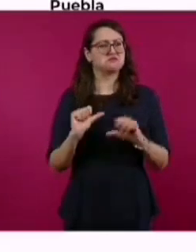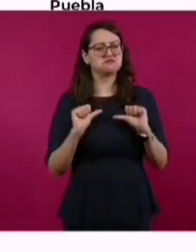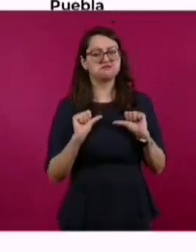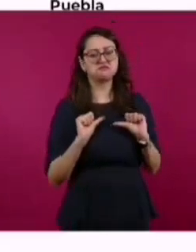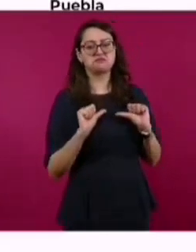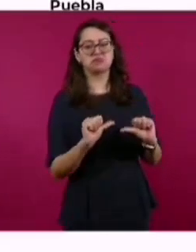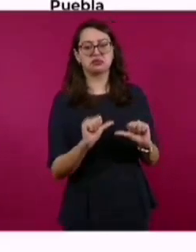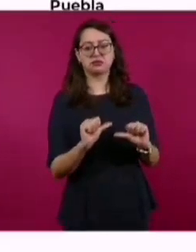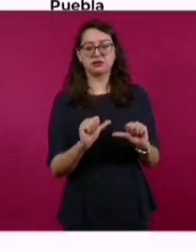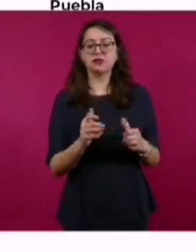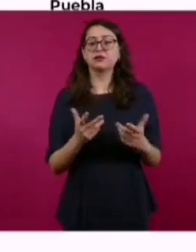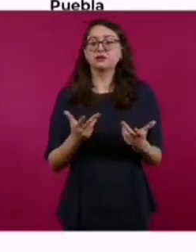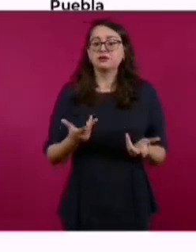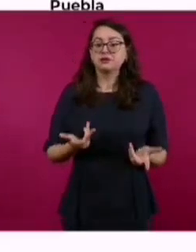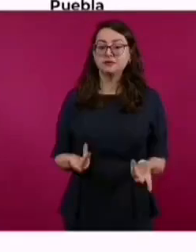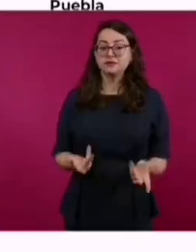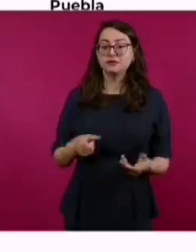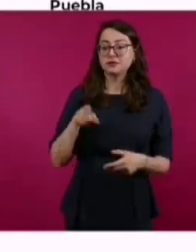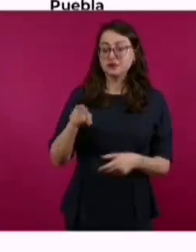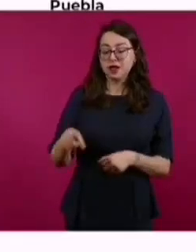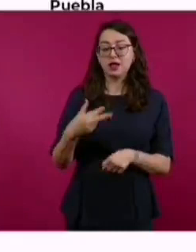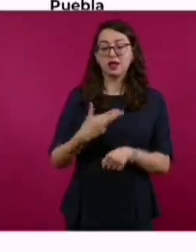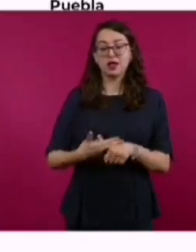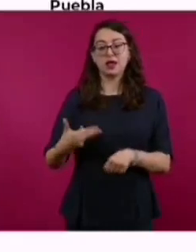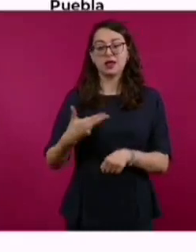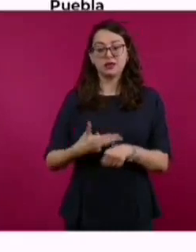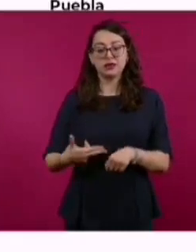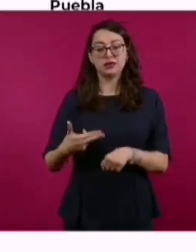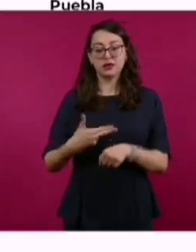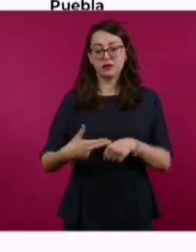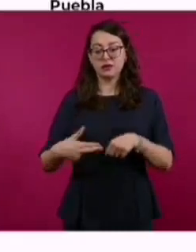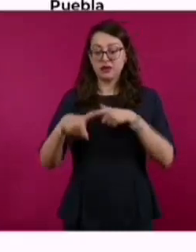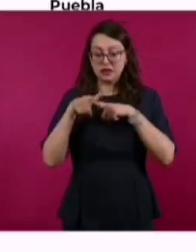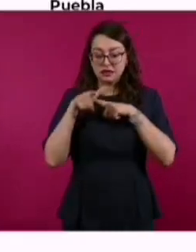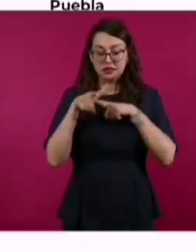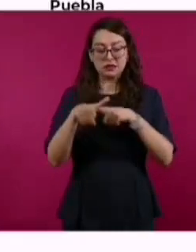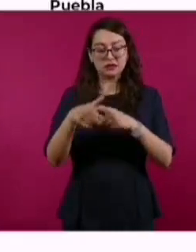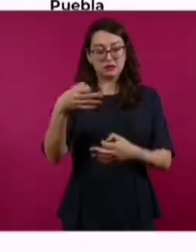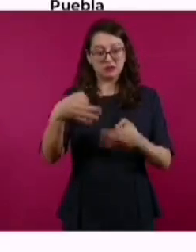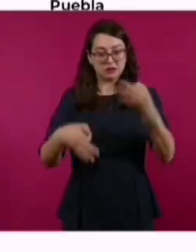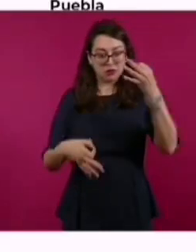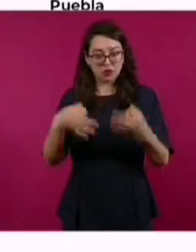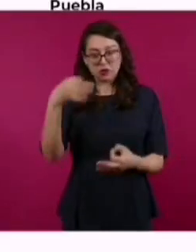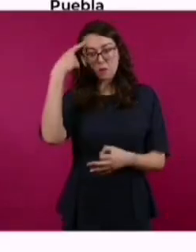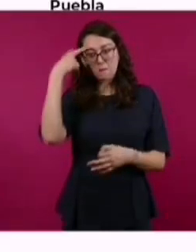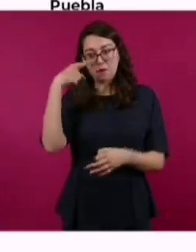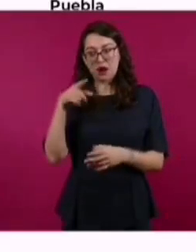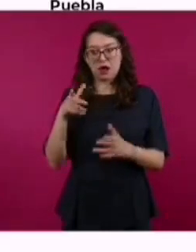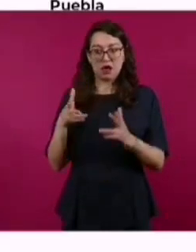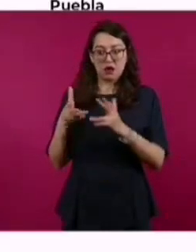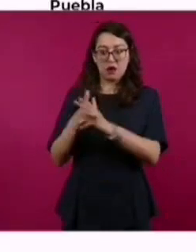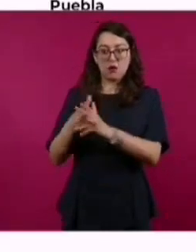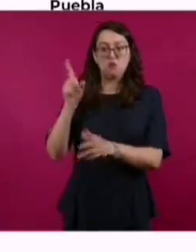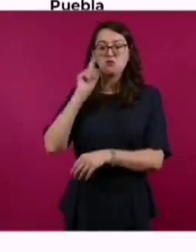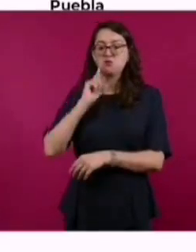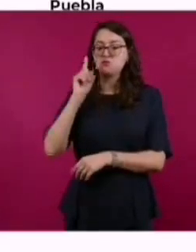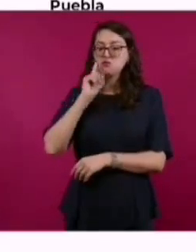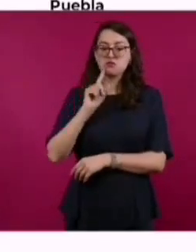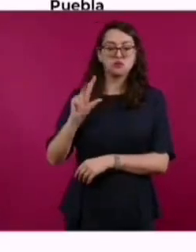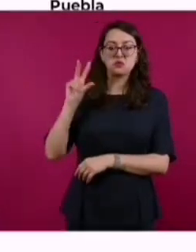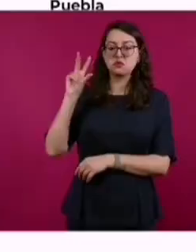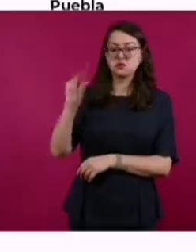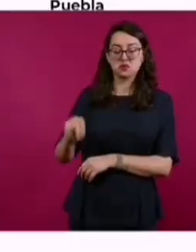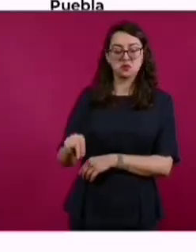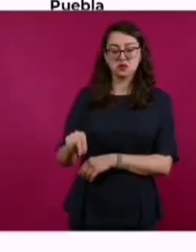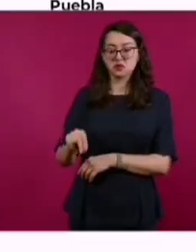contra la negativa de dar trámite a su solicitud de sobreseguimiento del delito de feminicidio por parte del juez de control,